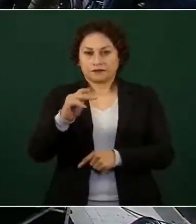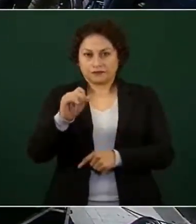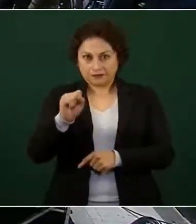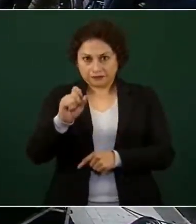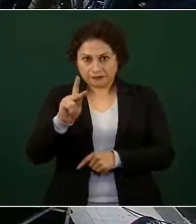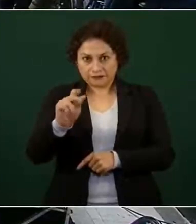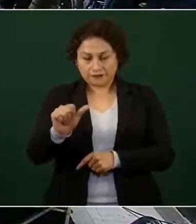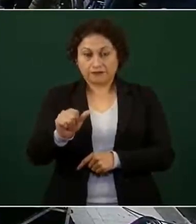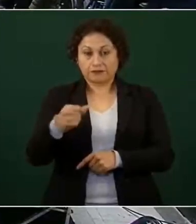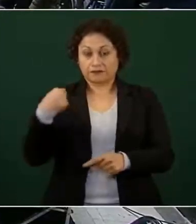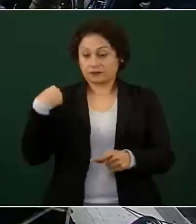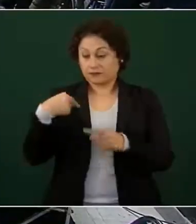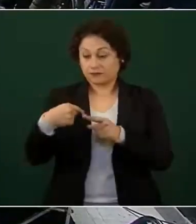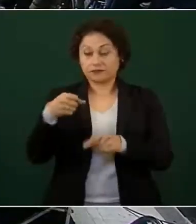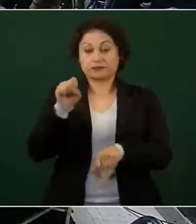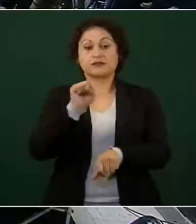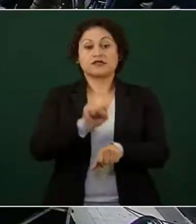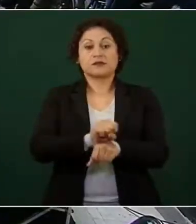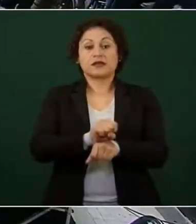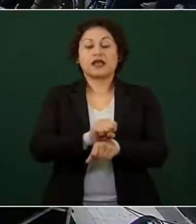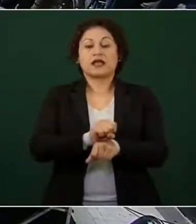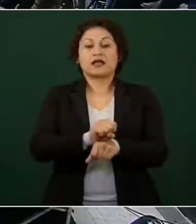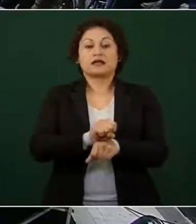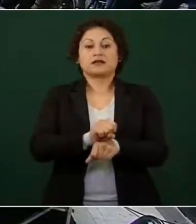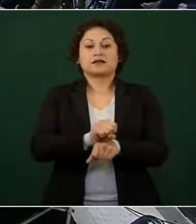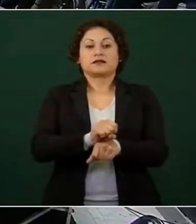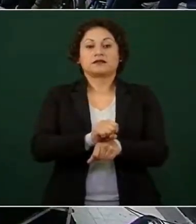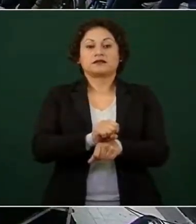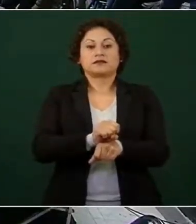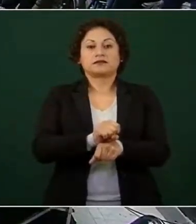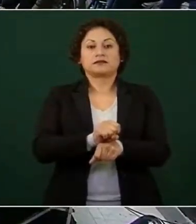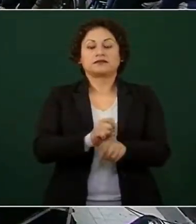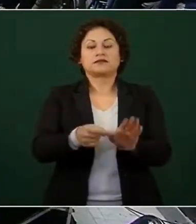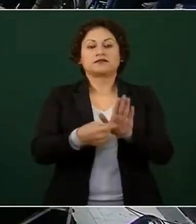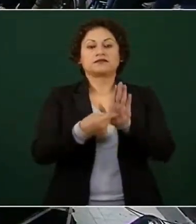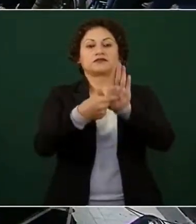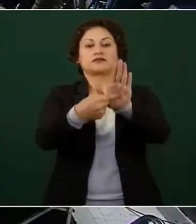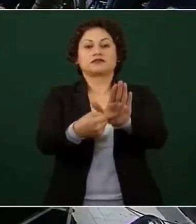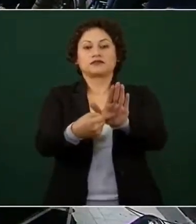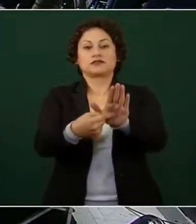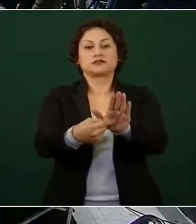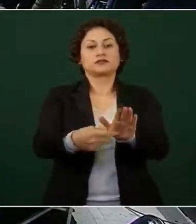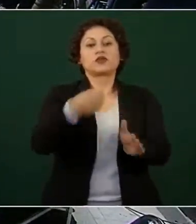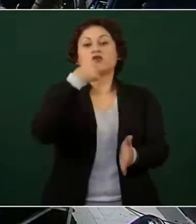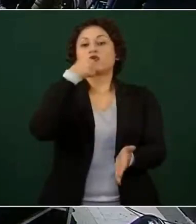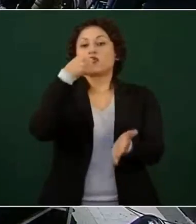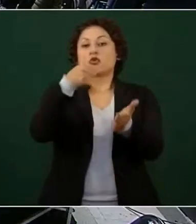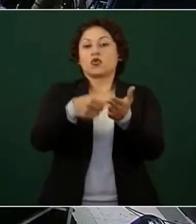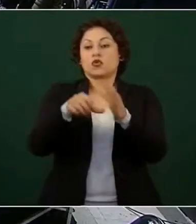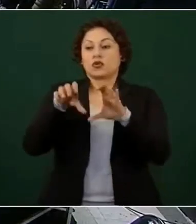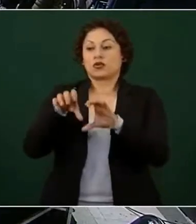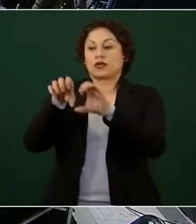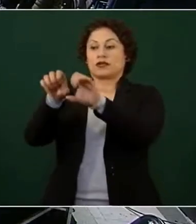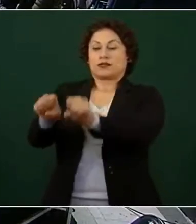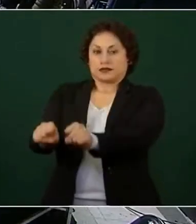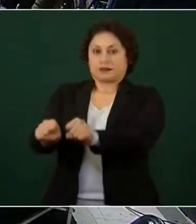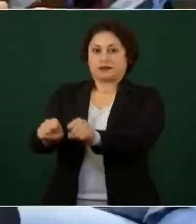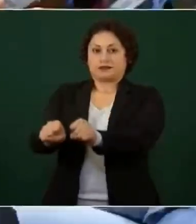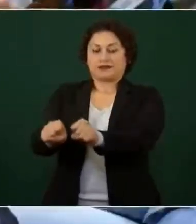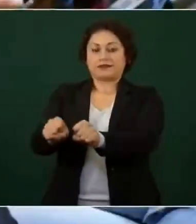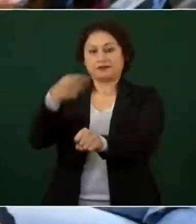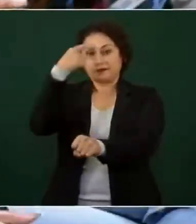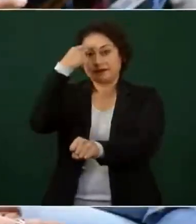Esta semana se dio a conocer de nuevo otra orden de detención para el tramo 5 del Tren Maya.